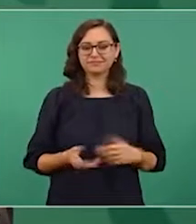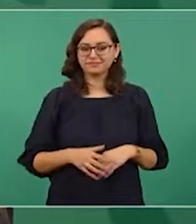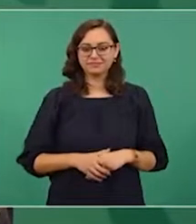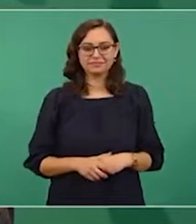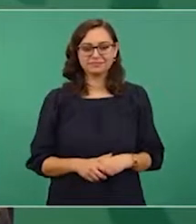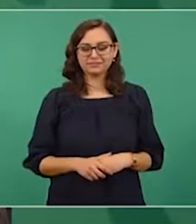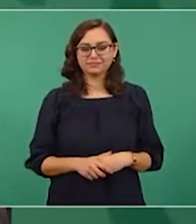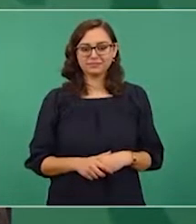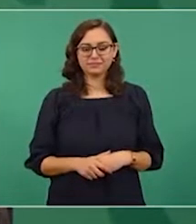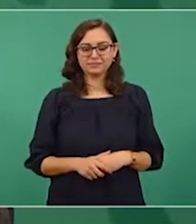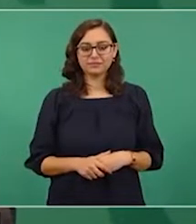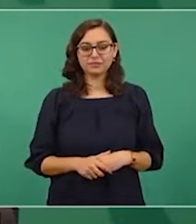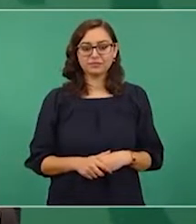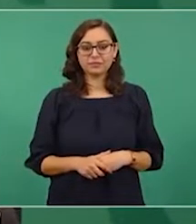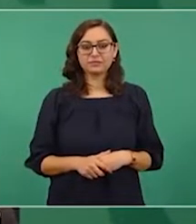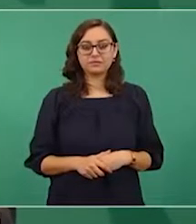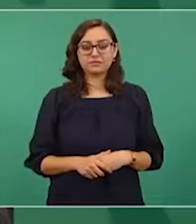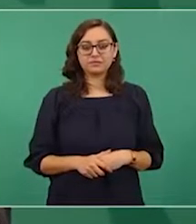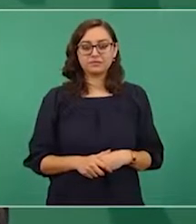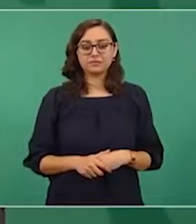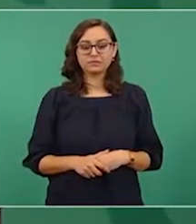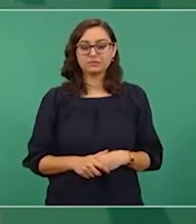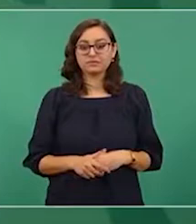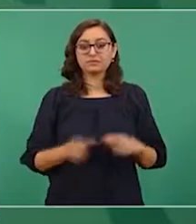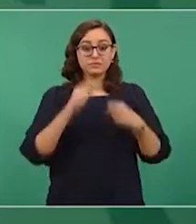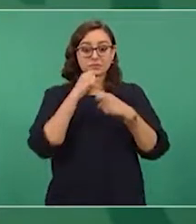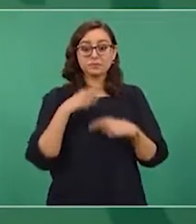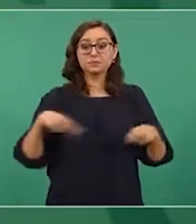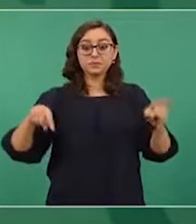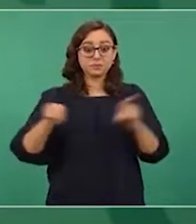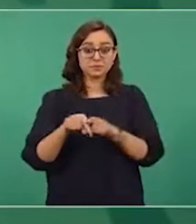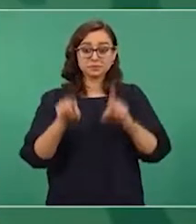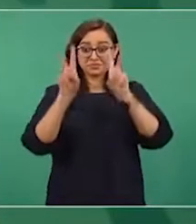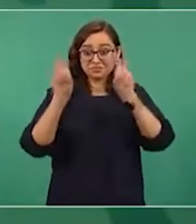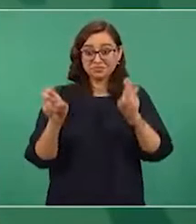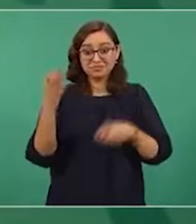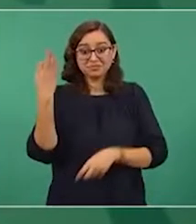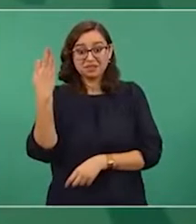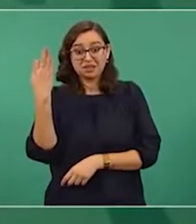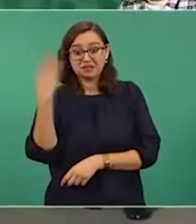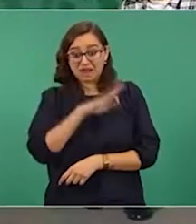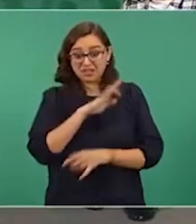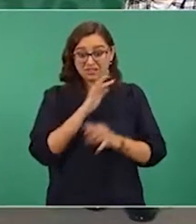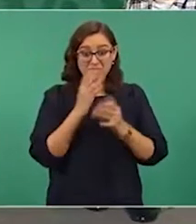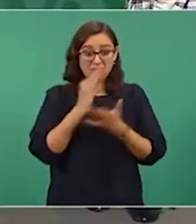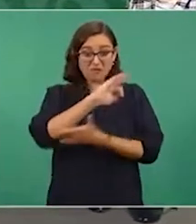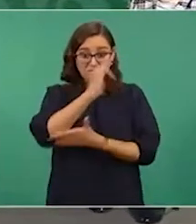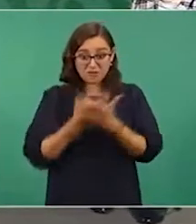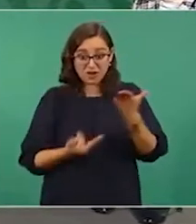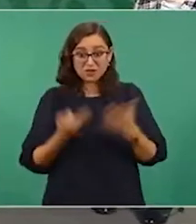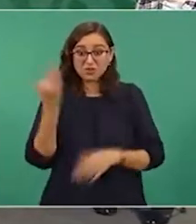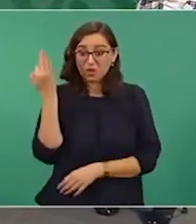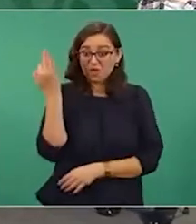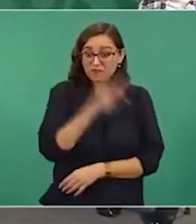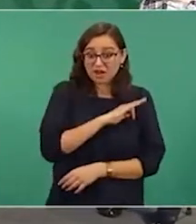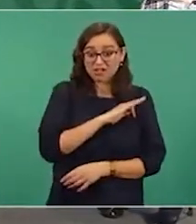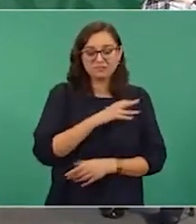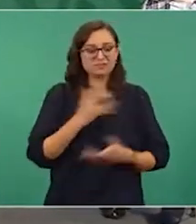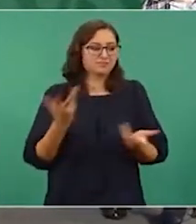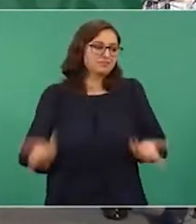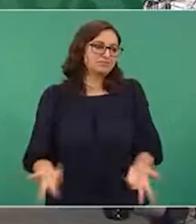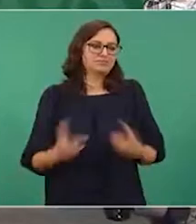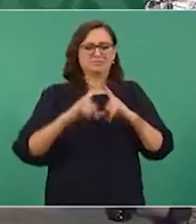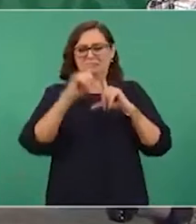Lo mismo el caso de las facturas falsas, se volvió deporte